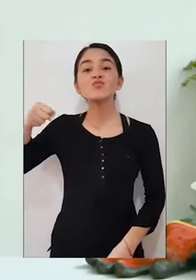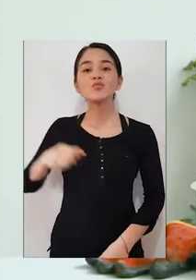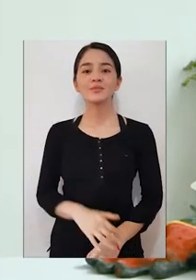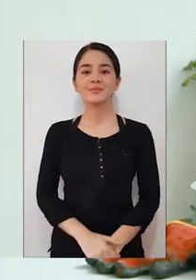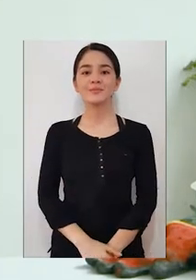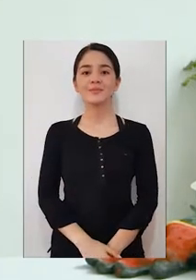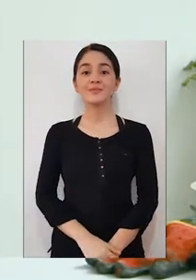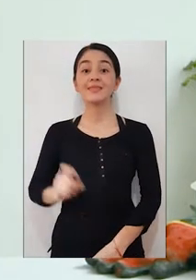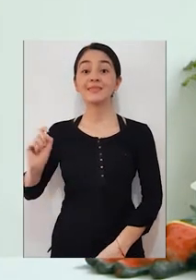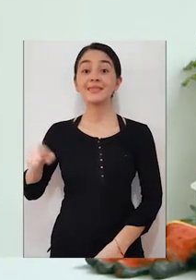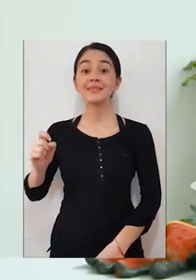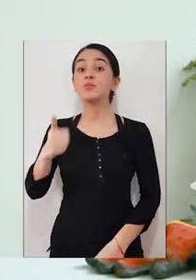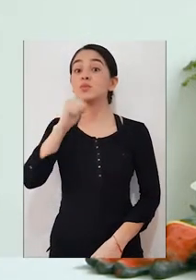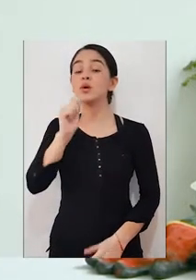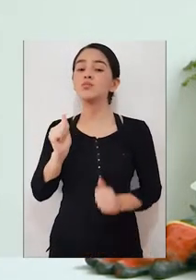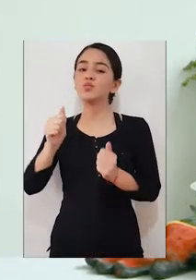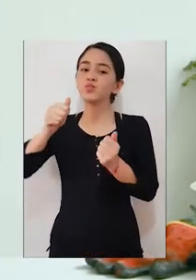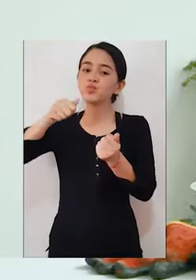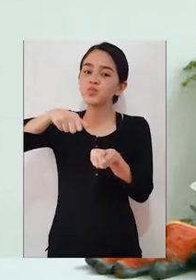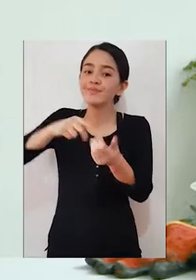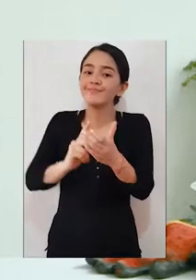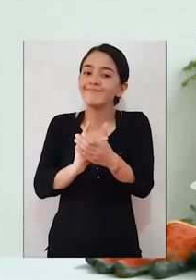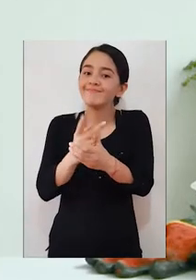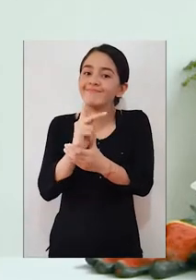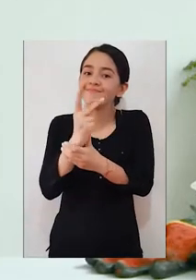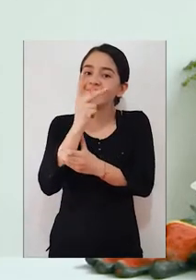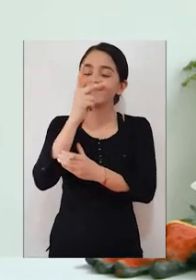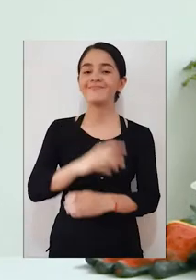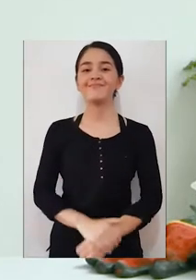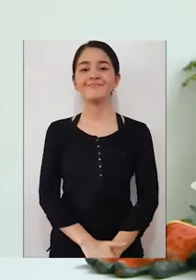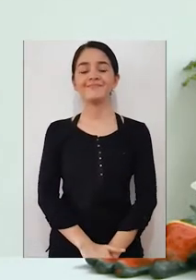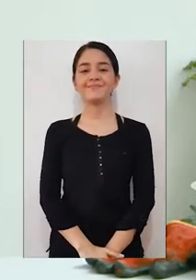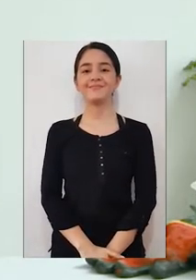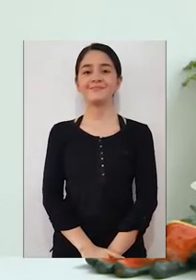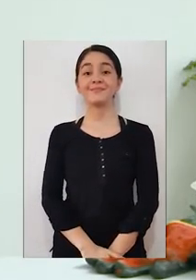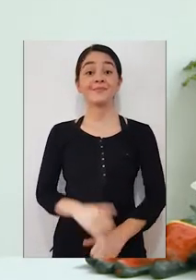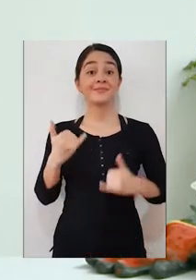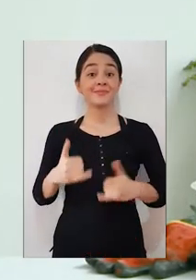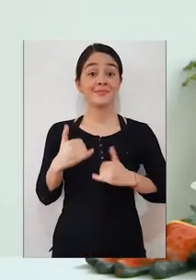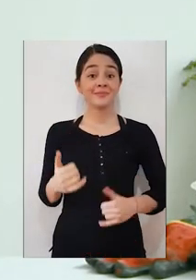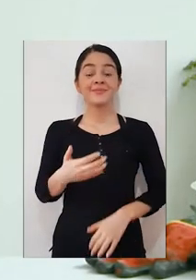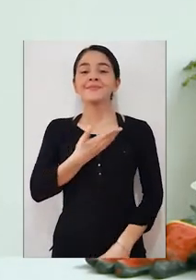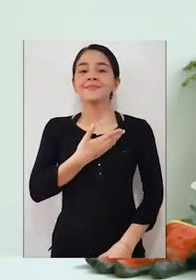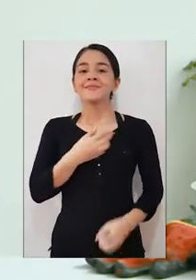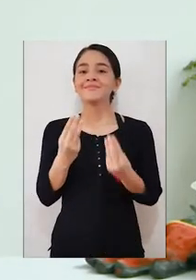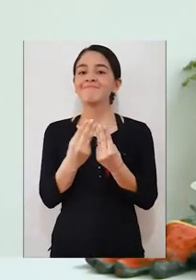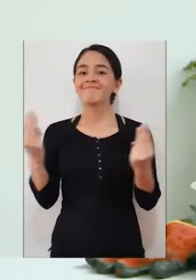vamos a ocupar agua para poder regar nuestras plantitas. Muy bien, ahora que ya tenemos los materiales,